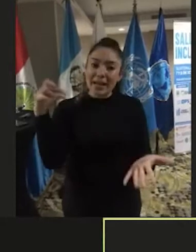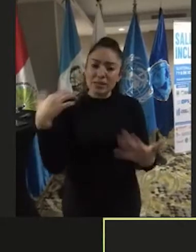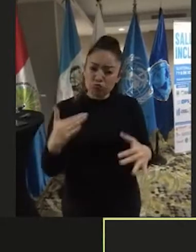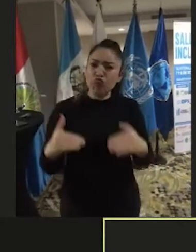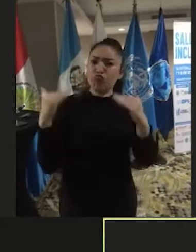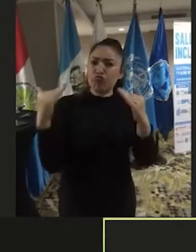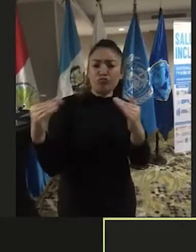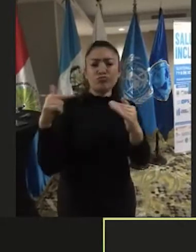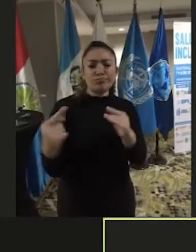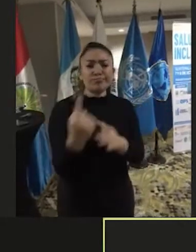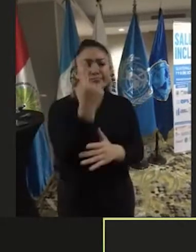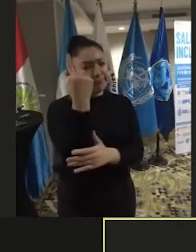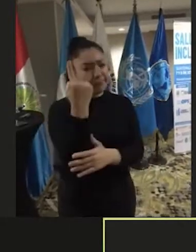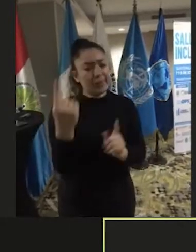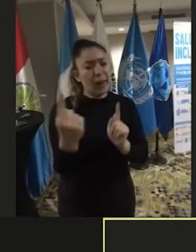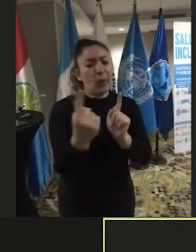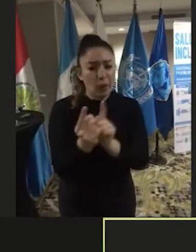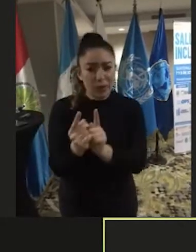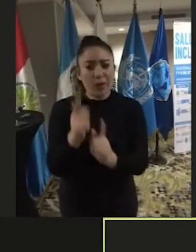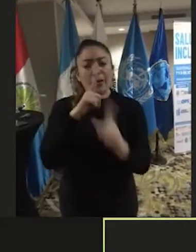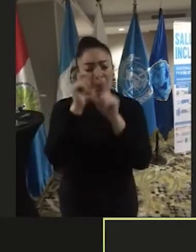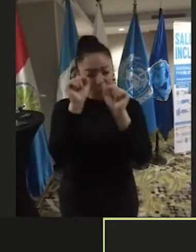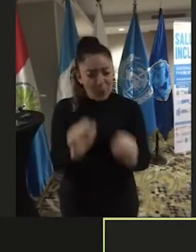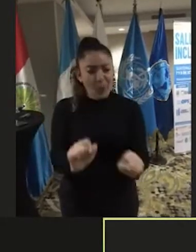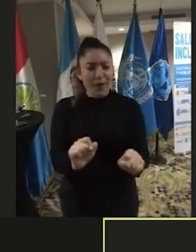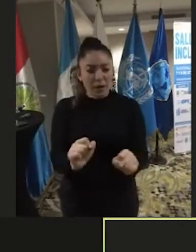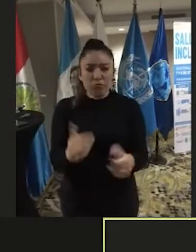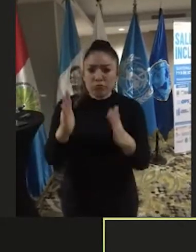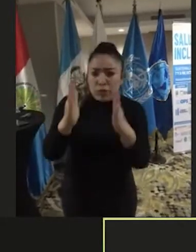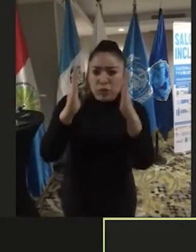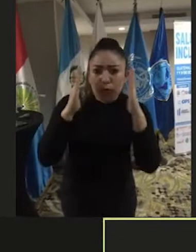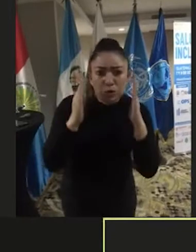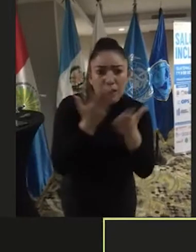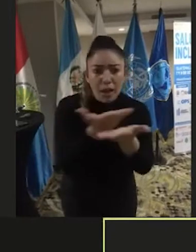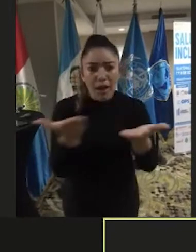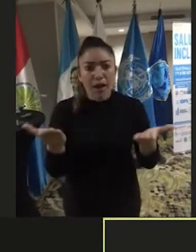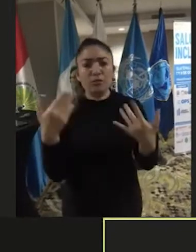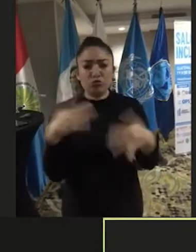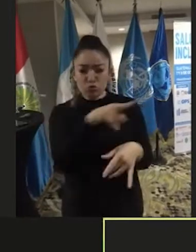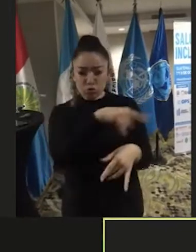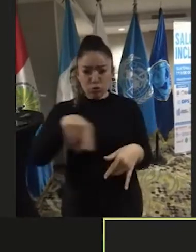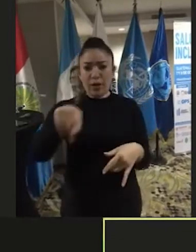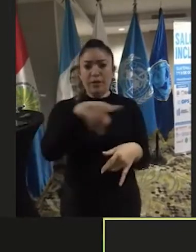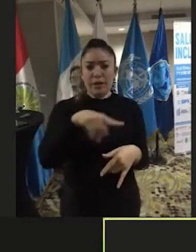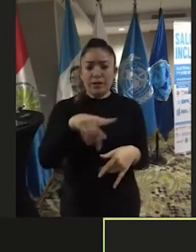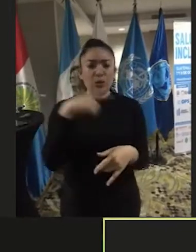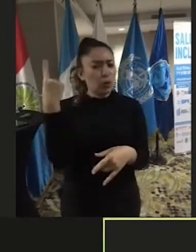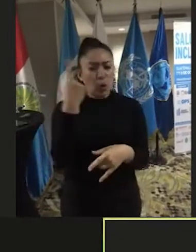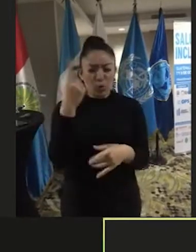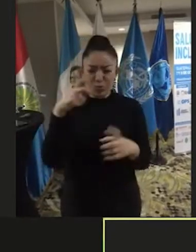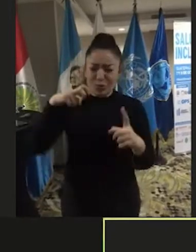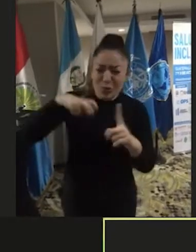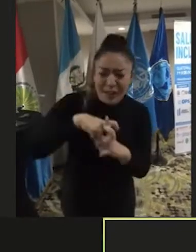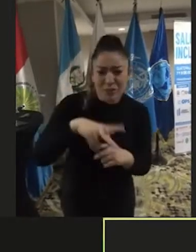este primer encuentro y poder escuchar desde ustedes todos los retos,